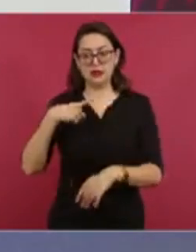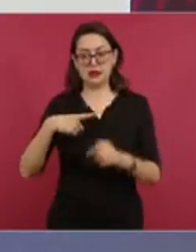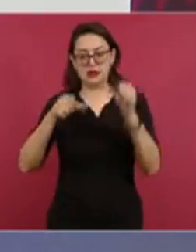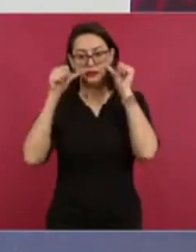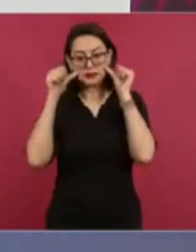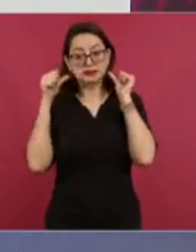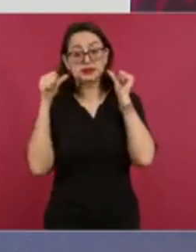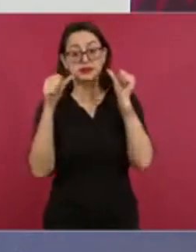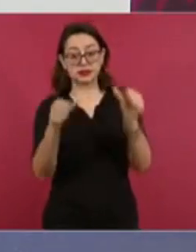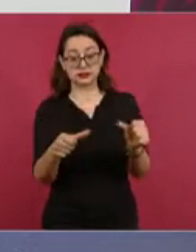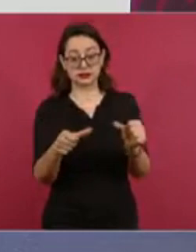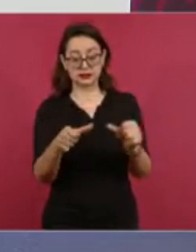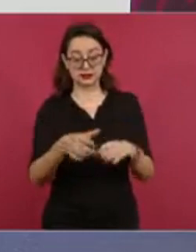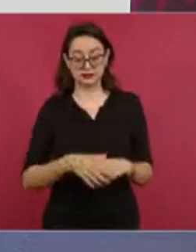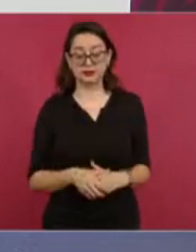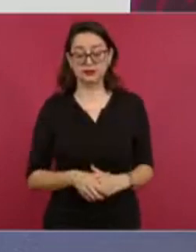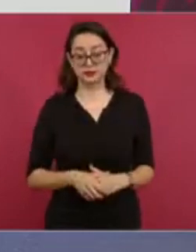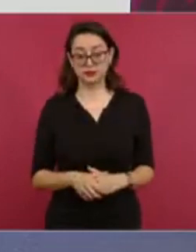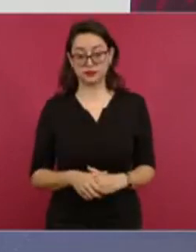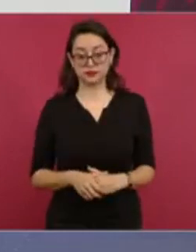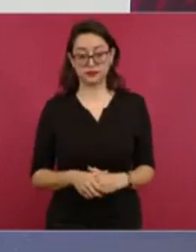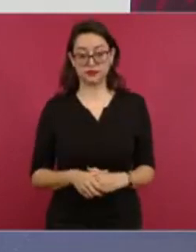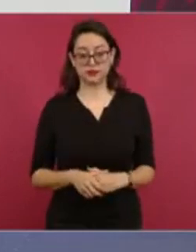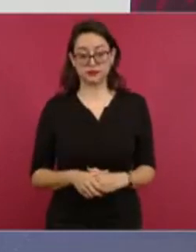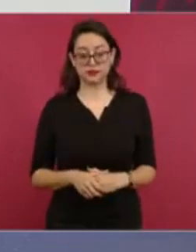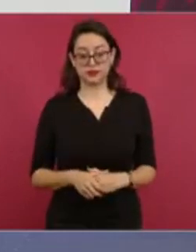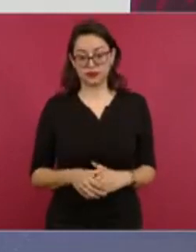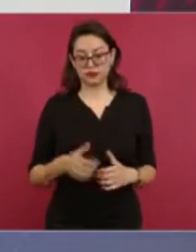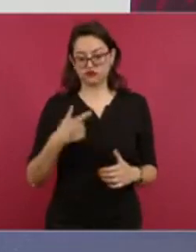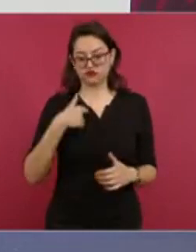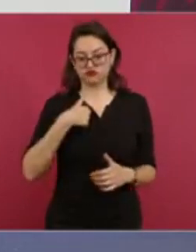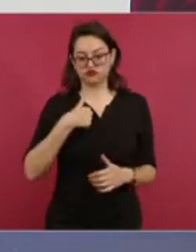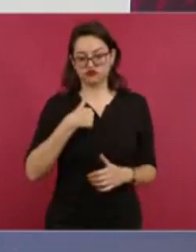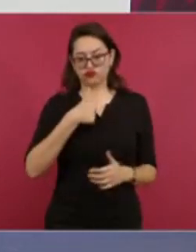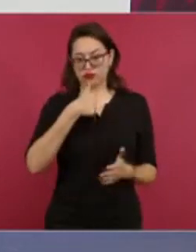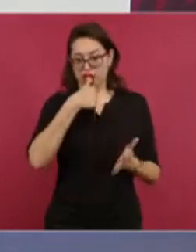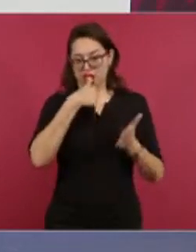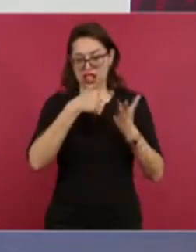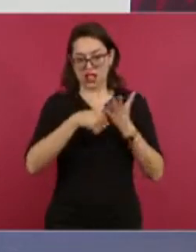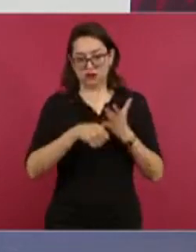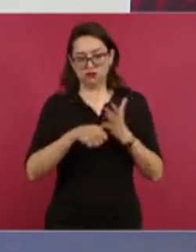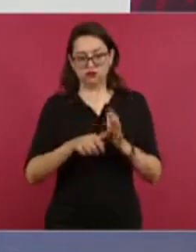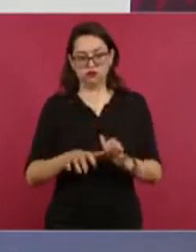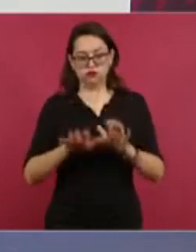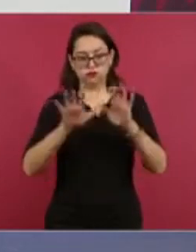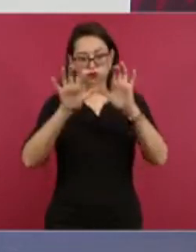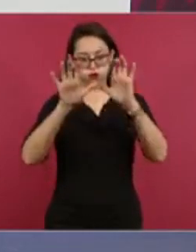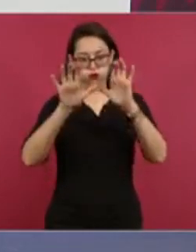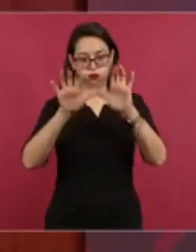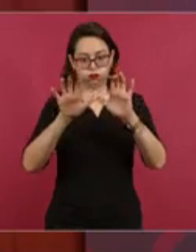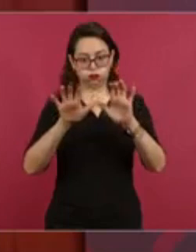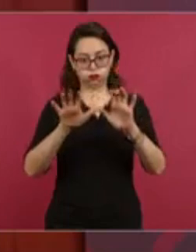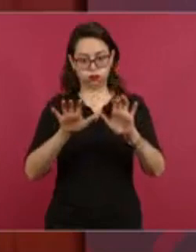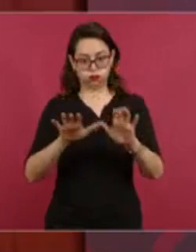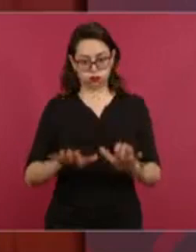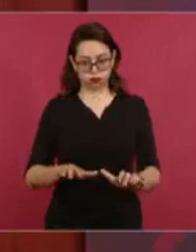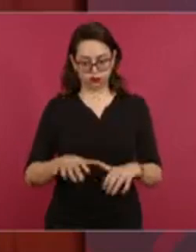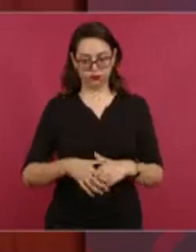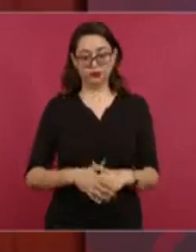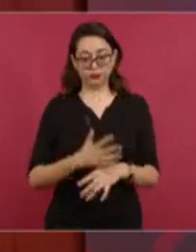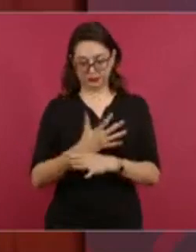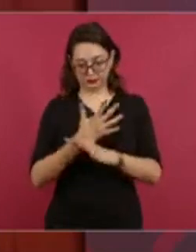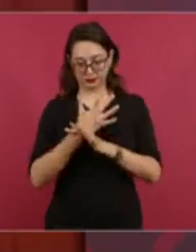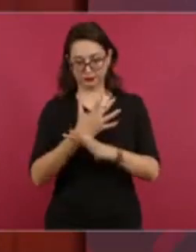Sandoval, y a la Secretaría de Marina sobre la aplicación de la ley a los militares involucrados en el caso Ayotzinapa. En ese sentido,